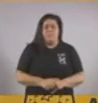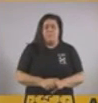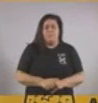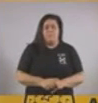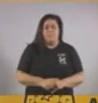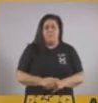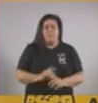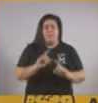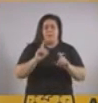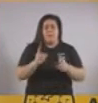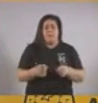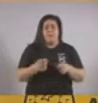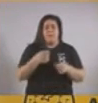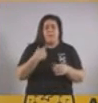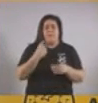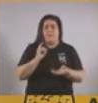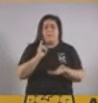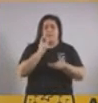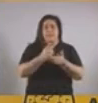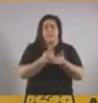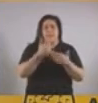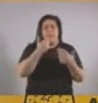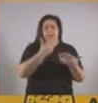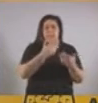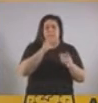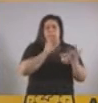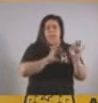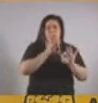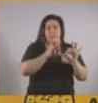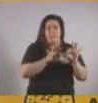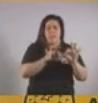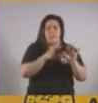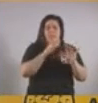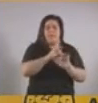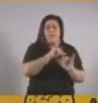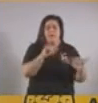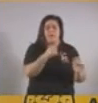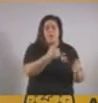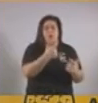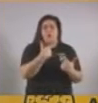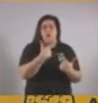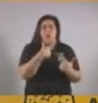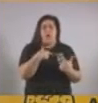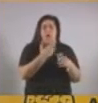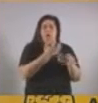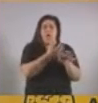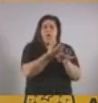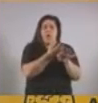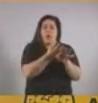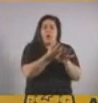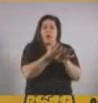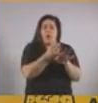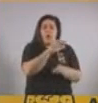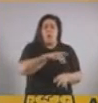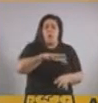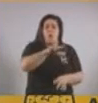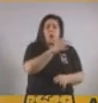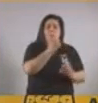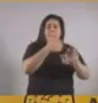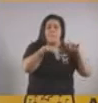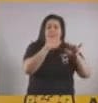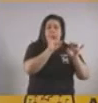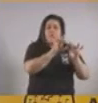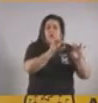de tomar decisiones en base a la evidencia, los datos nos confirman que la escuela no es un lugar de mayor